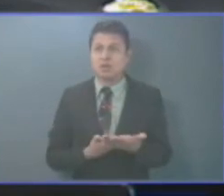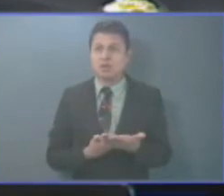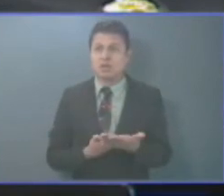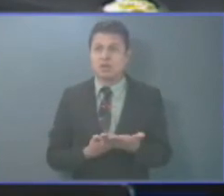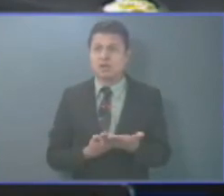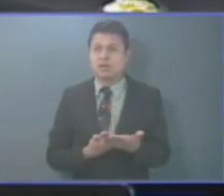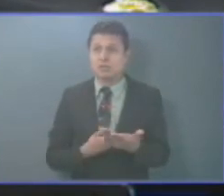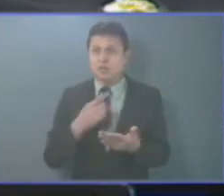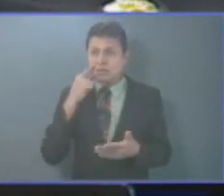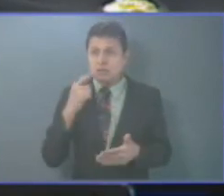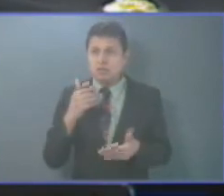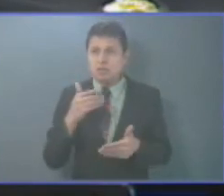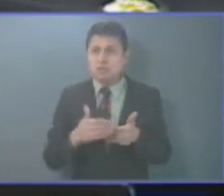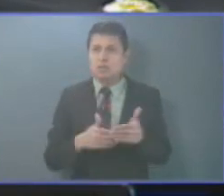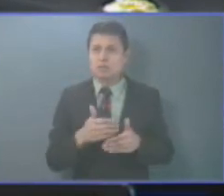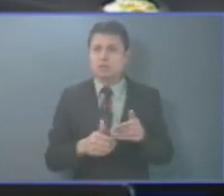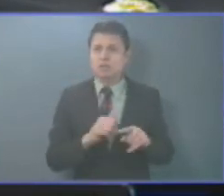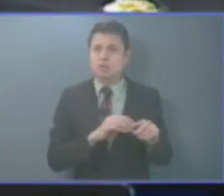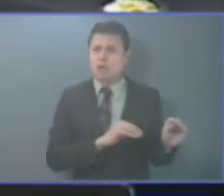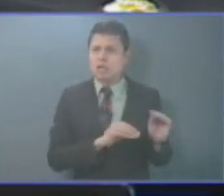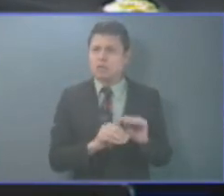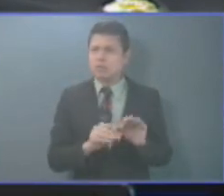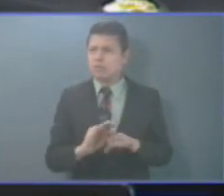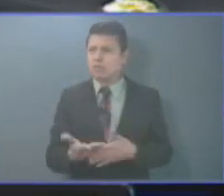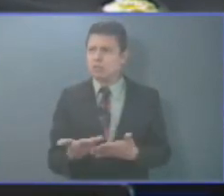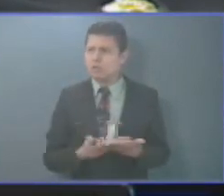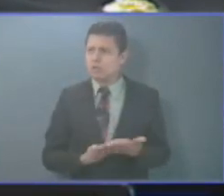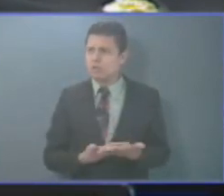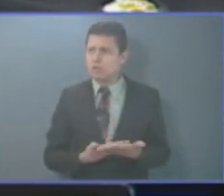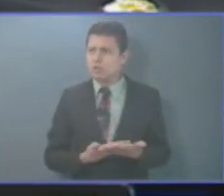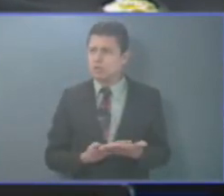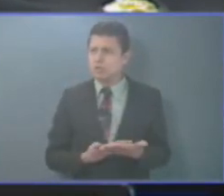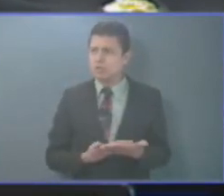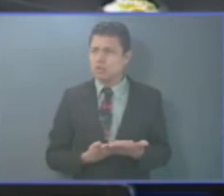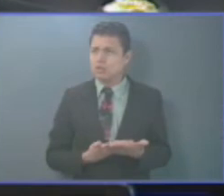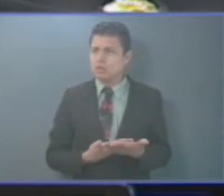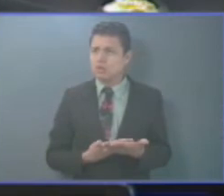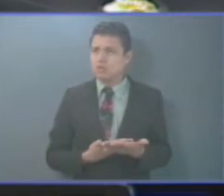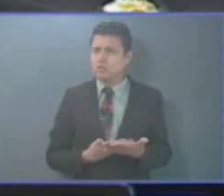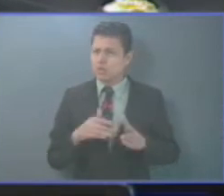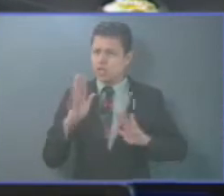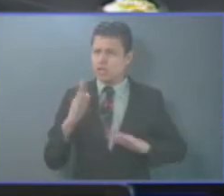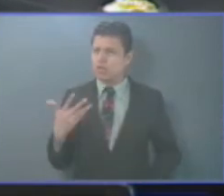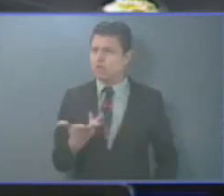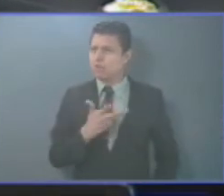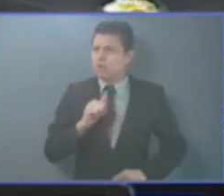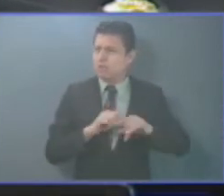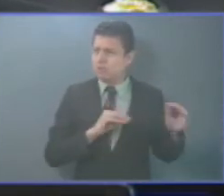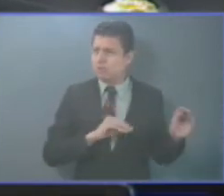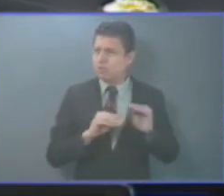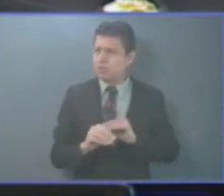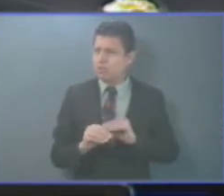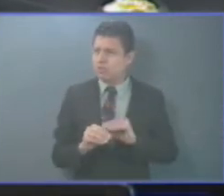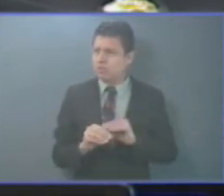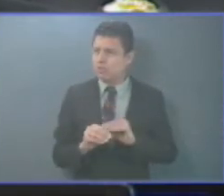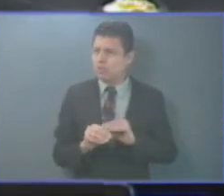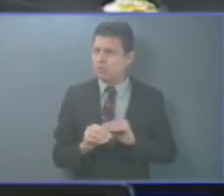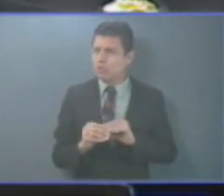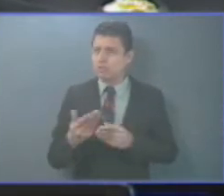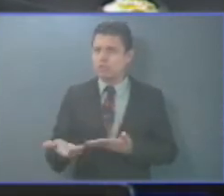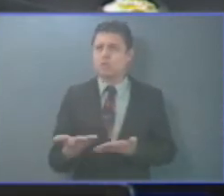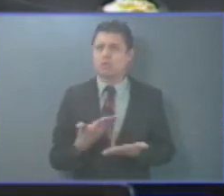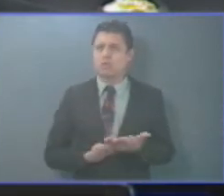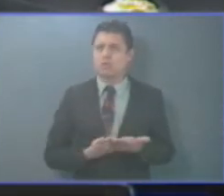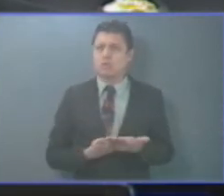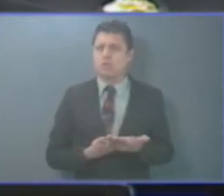Para los nórdicos, los discapacitados eran verdaderos diosos, pero en época moderna, los nazis,